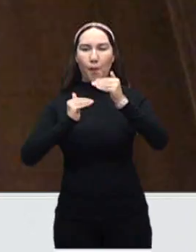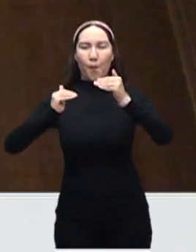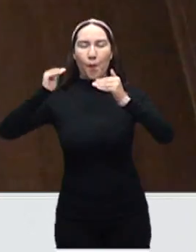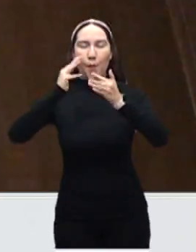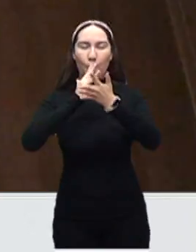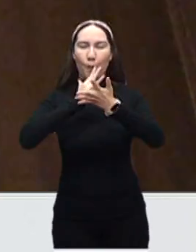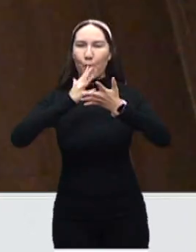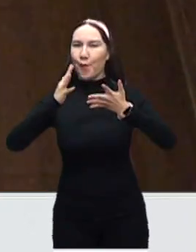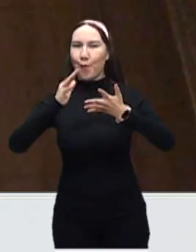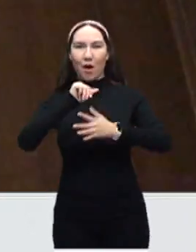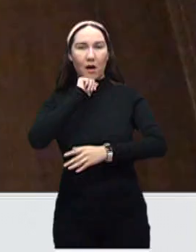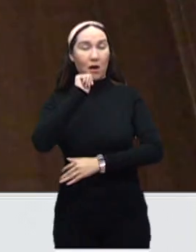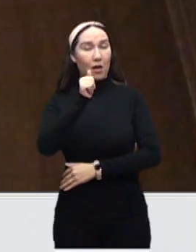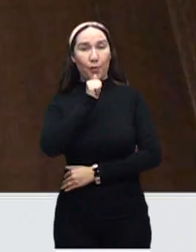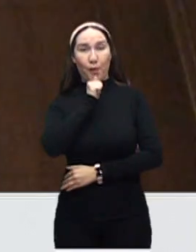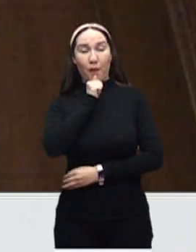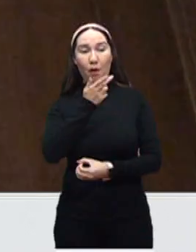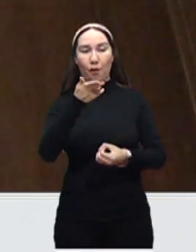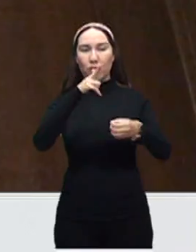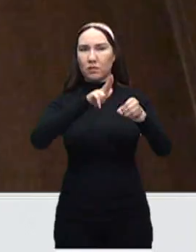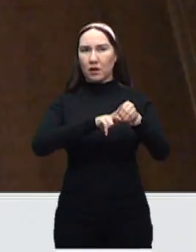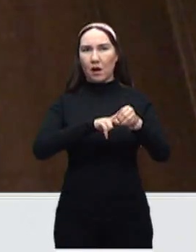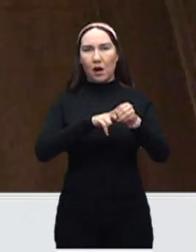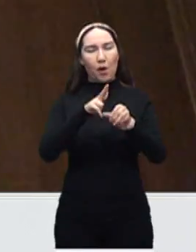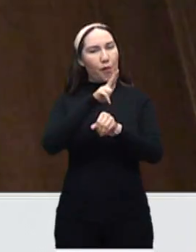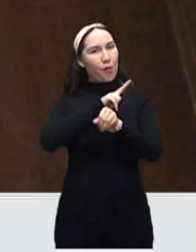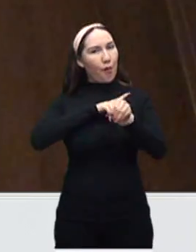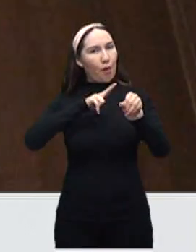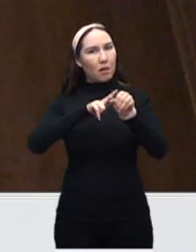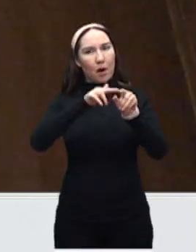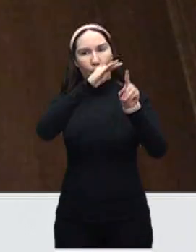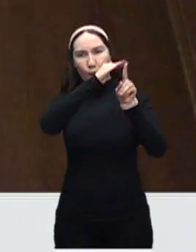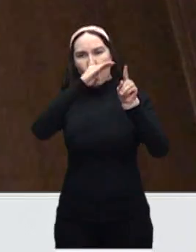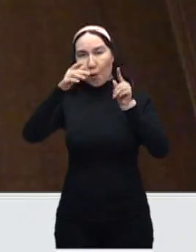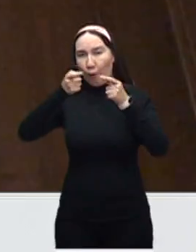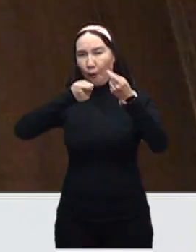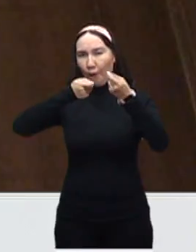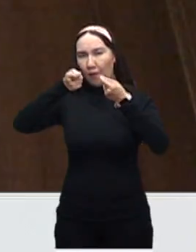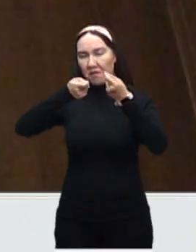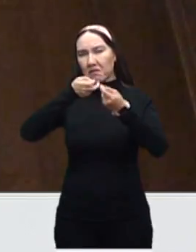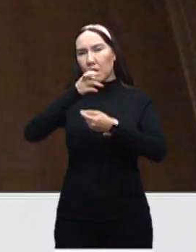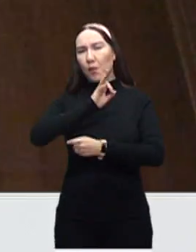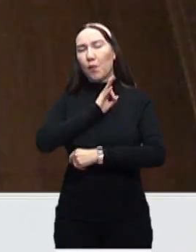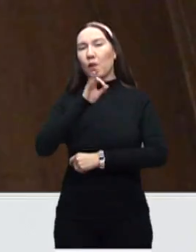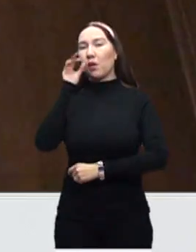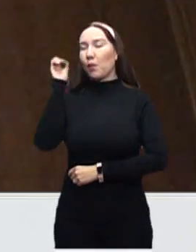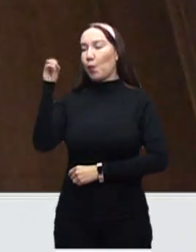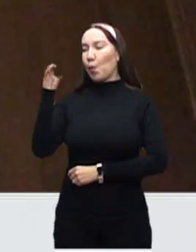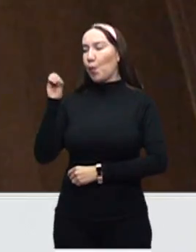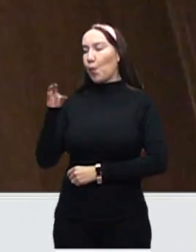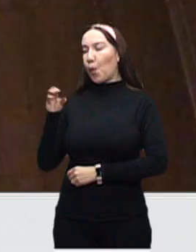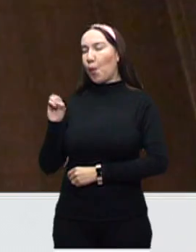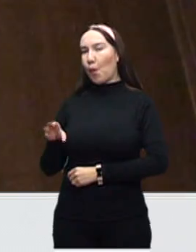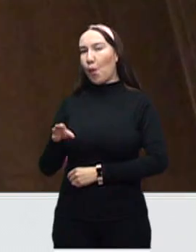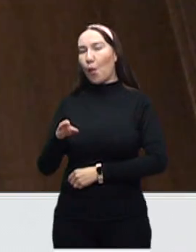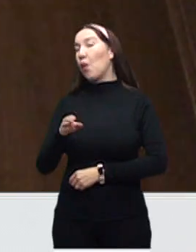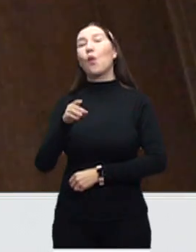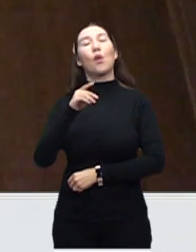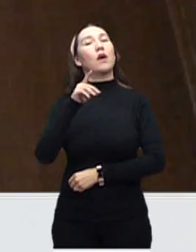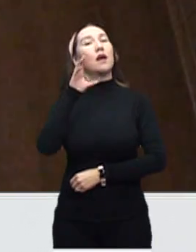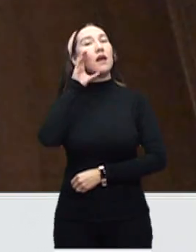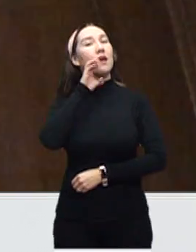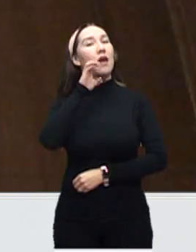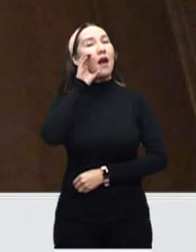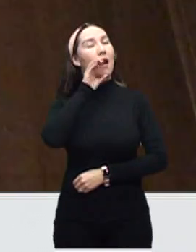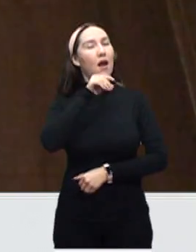no han crecido. Esto podría ser una característica que hace que el semáforo nos mantenga en naranja. Y